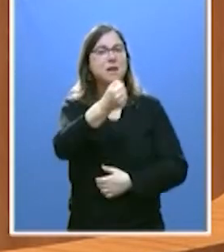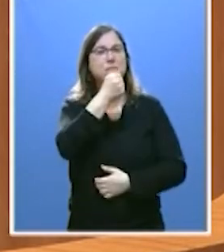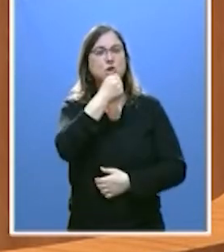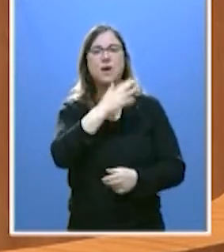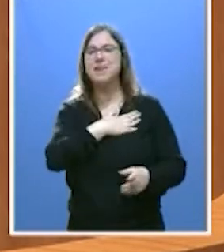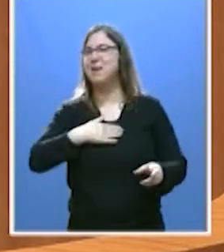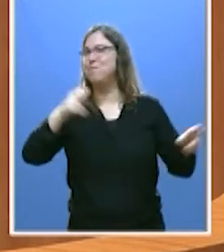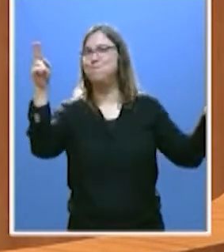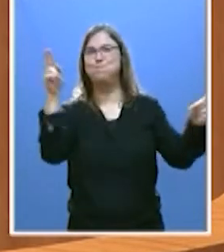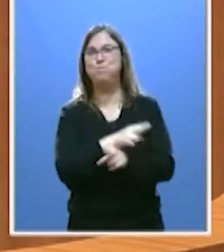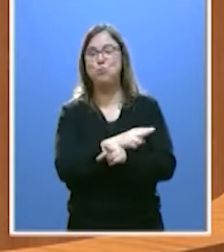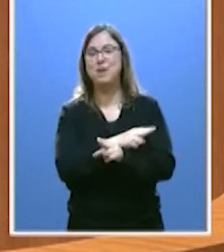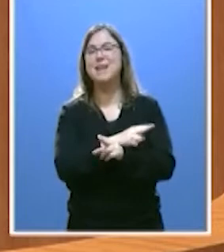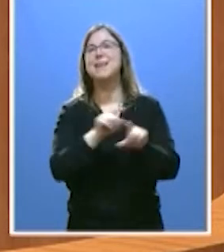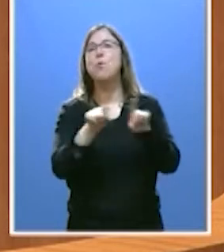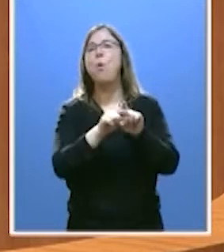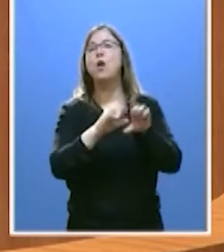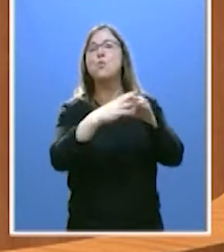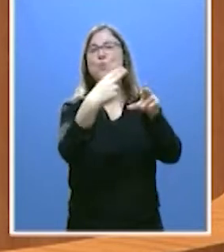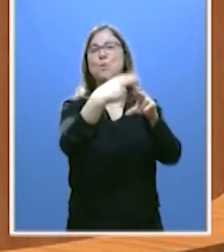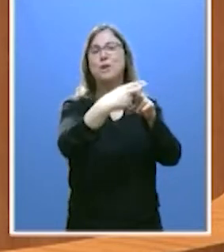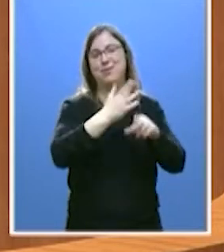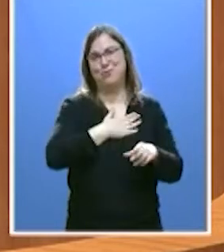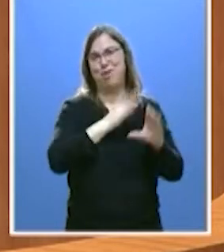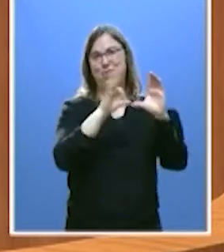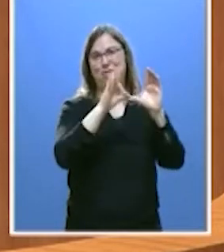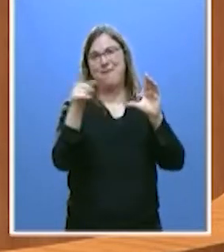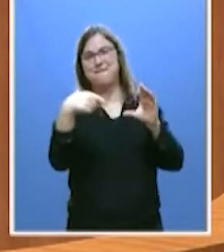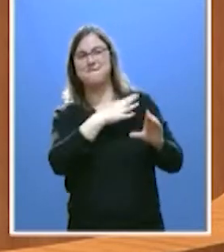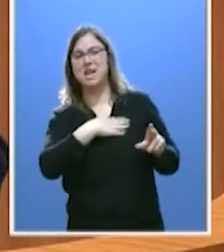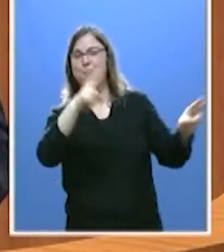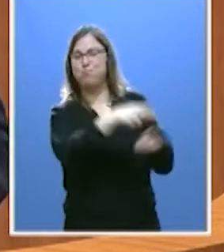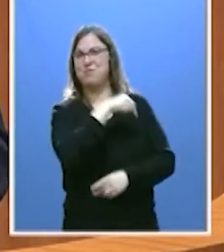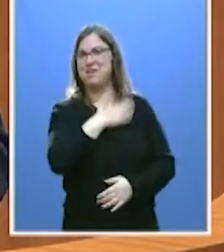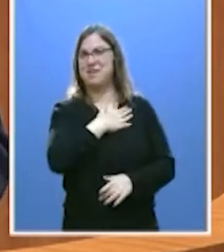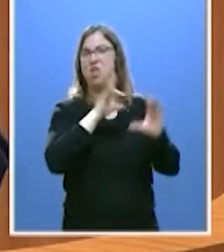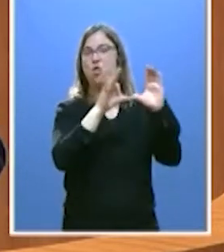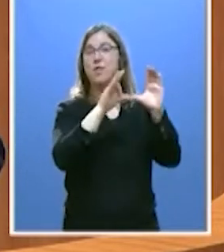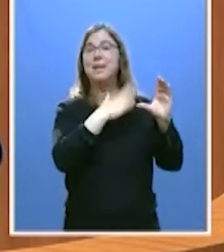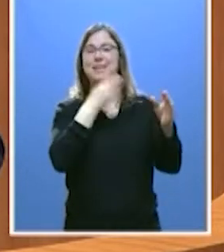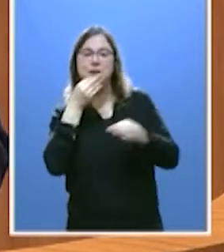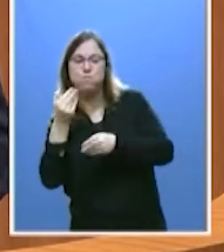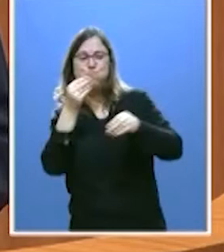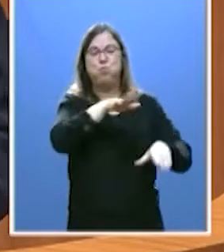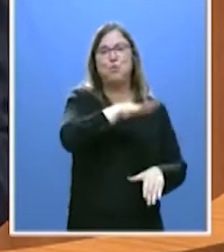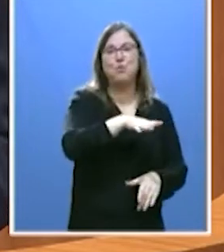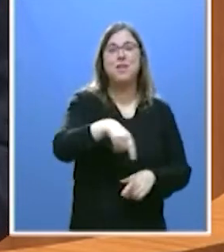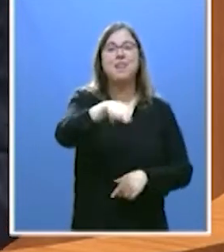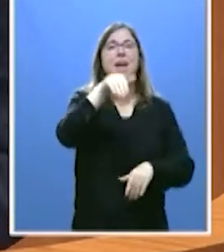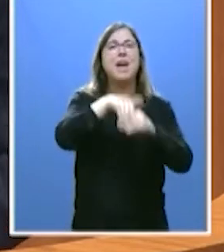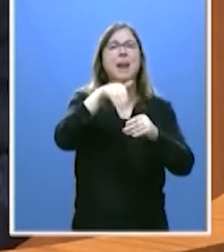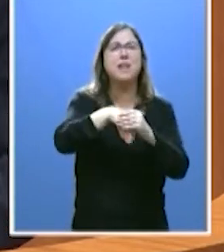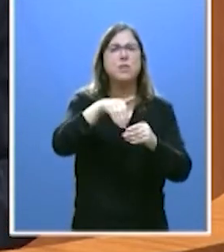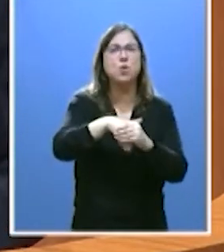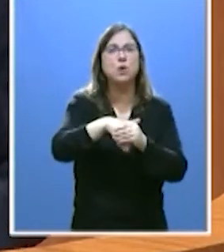existencia de un partido político como Ciudadanos. Porque necesitan ustedes ocupar su espacio electoral en las